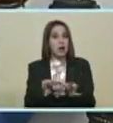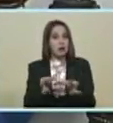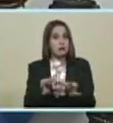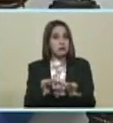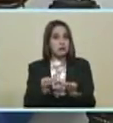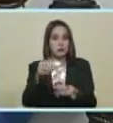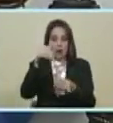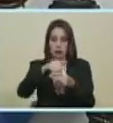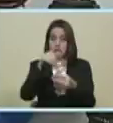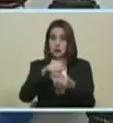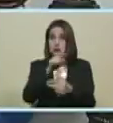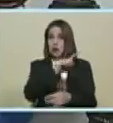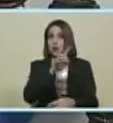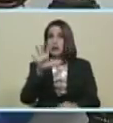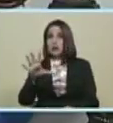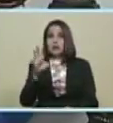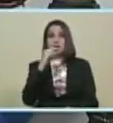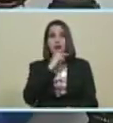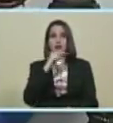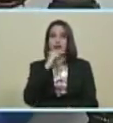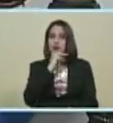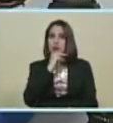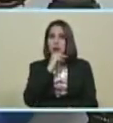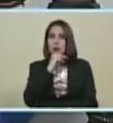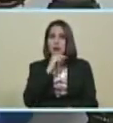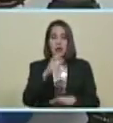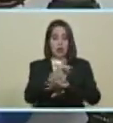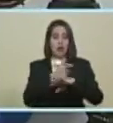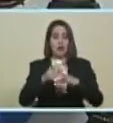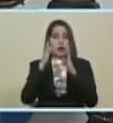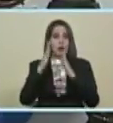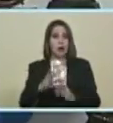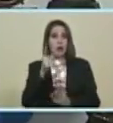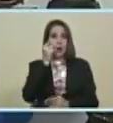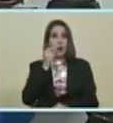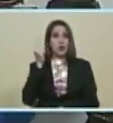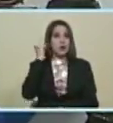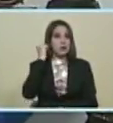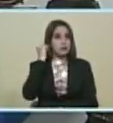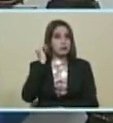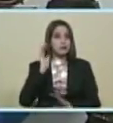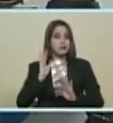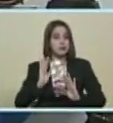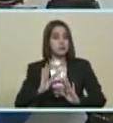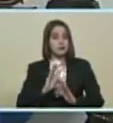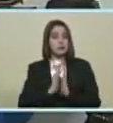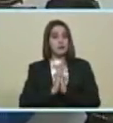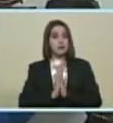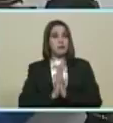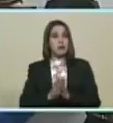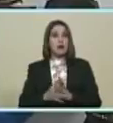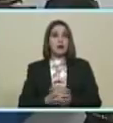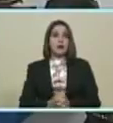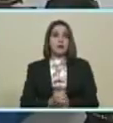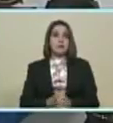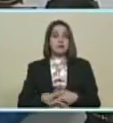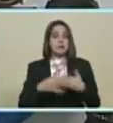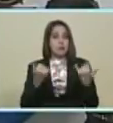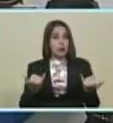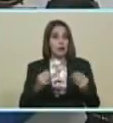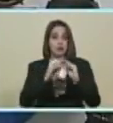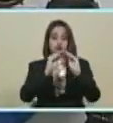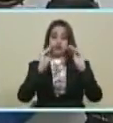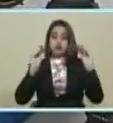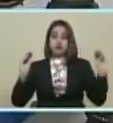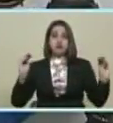...para las elecciones... ...del 15 de octubre... ...las elecciones de gobernadores... ...y gobernadoras... ...mientras tanto... ...yo llamo al